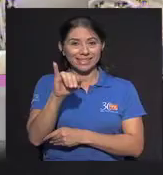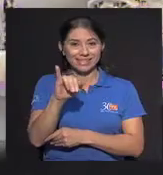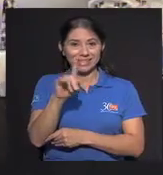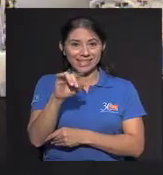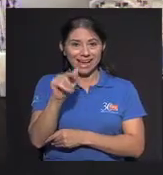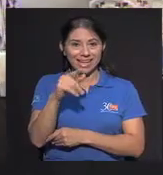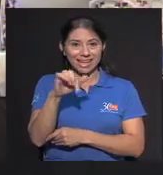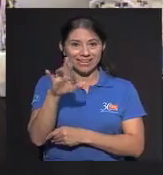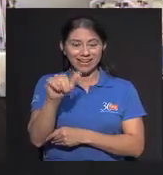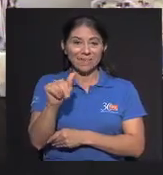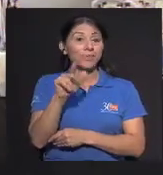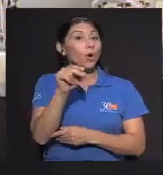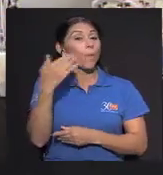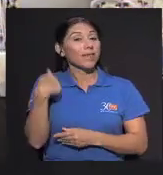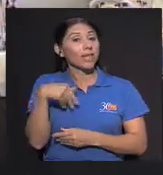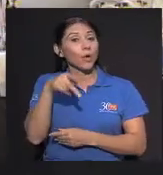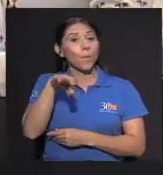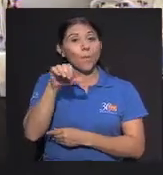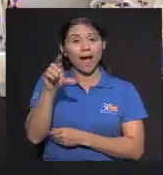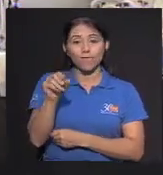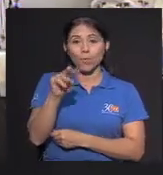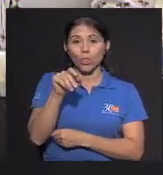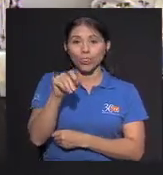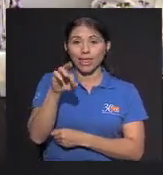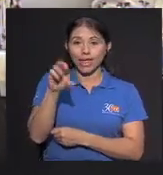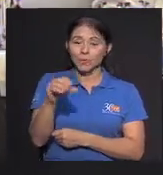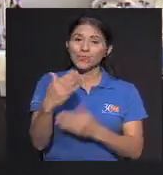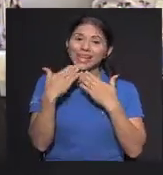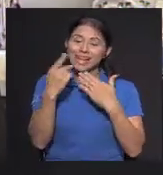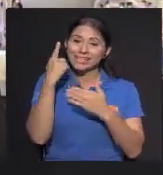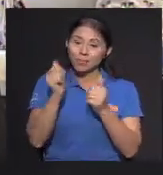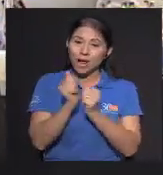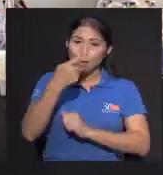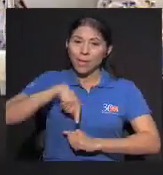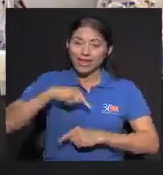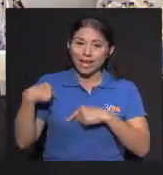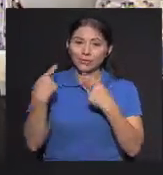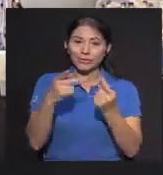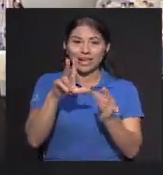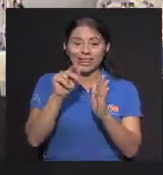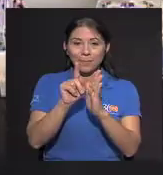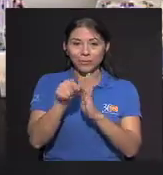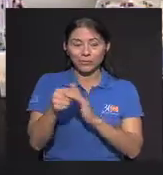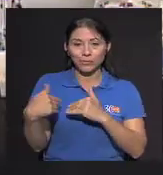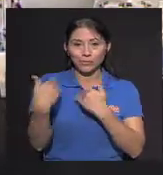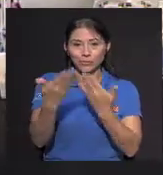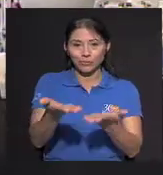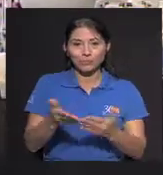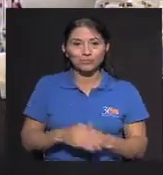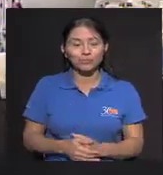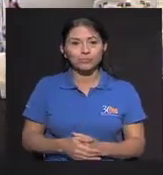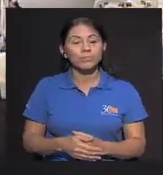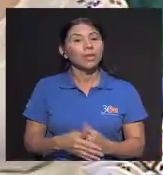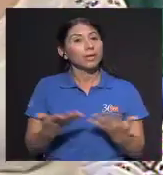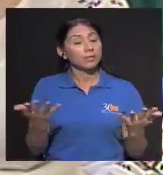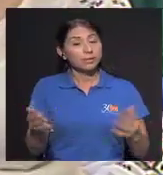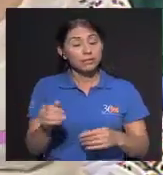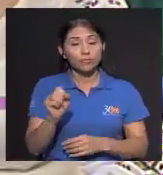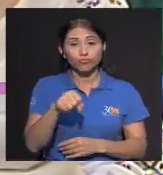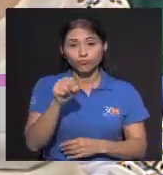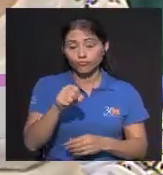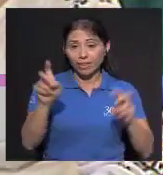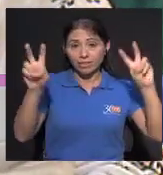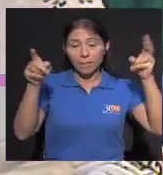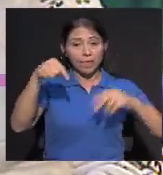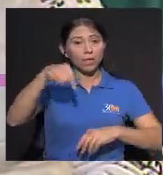compañero Pablo Montero, muchísimas gracias por acompañarnos durante estos próximos 30 minutos Y es que